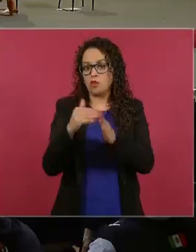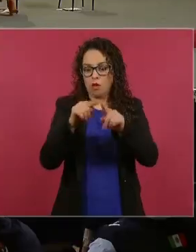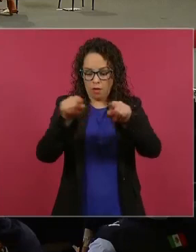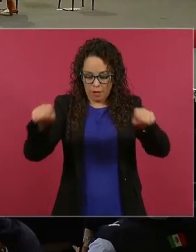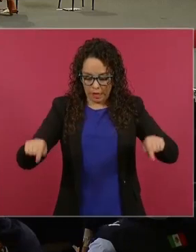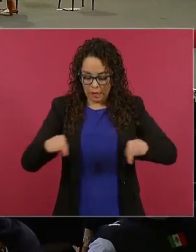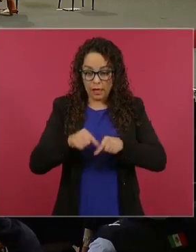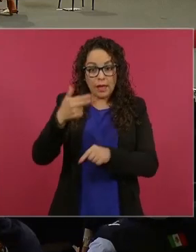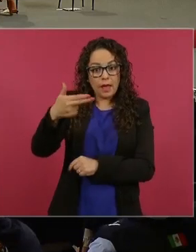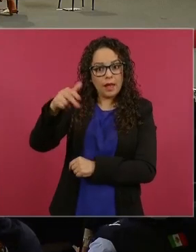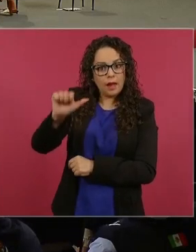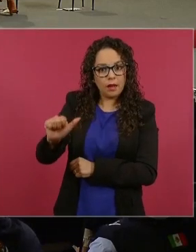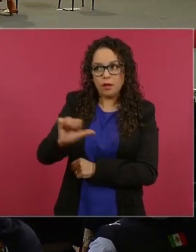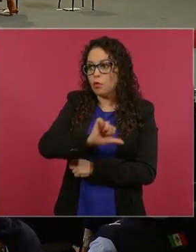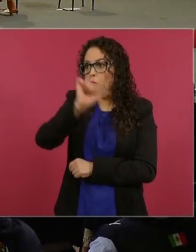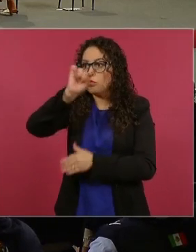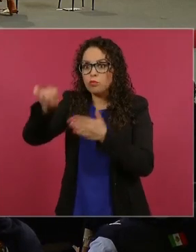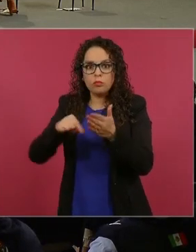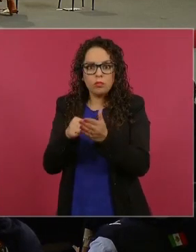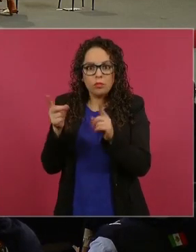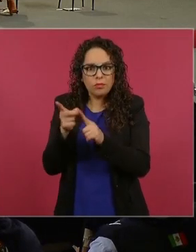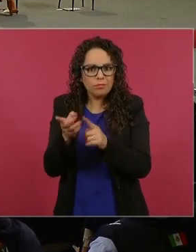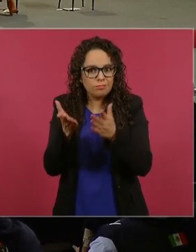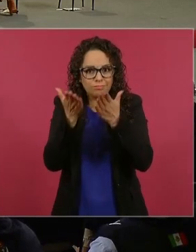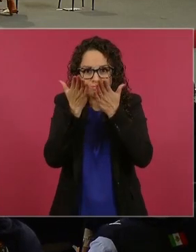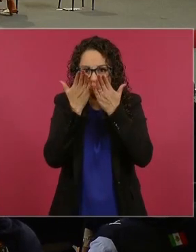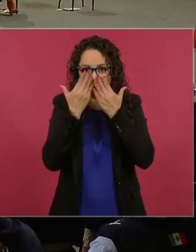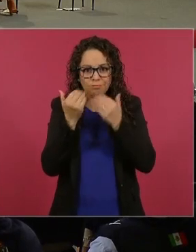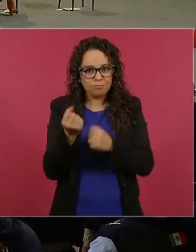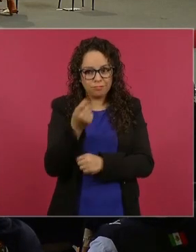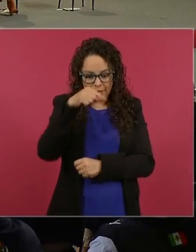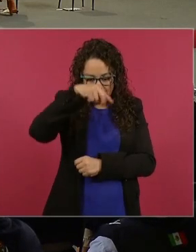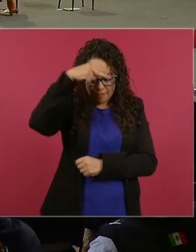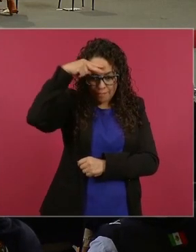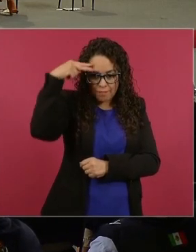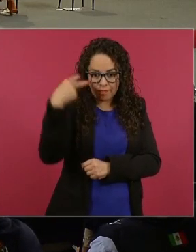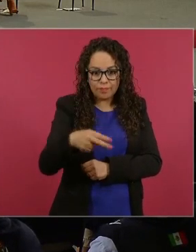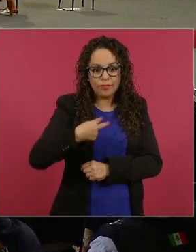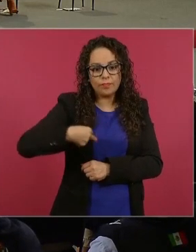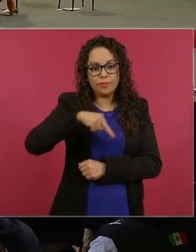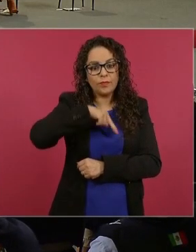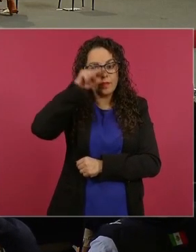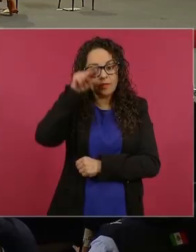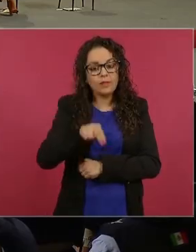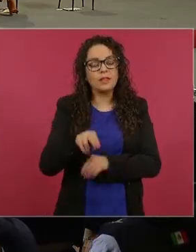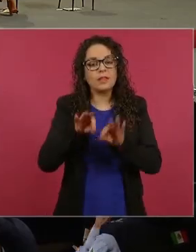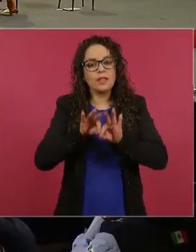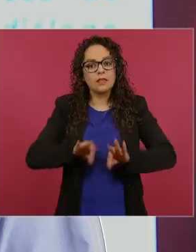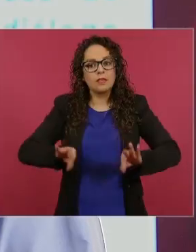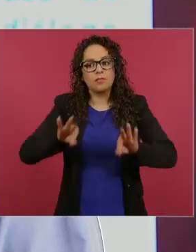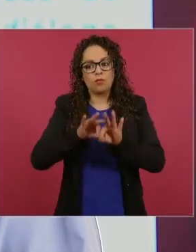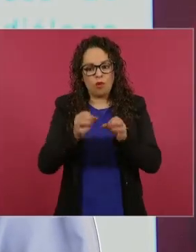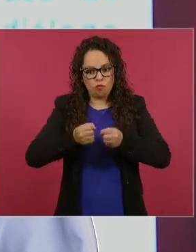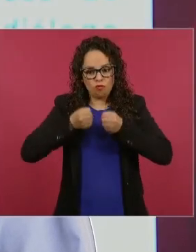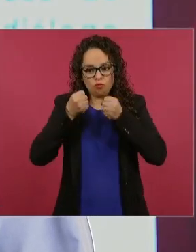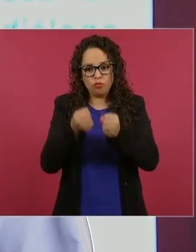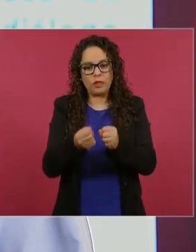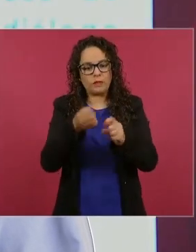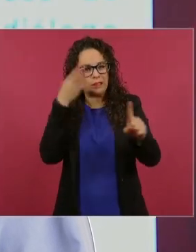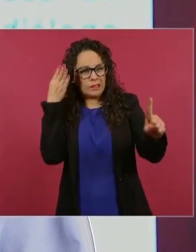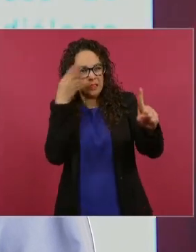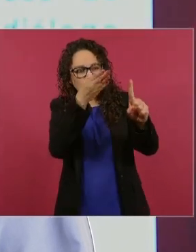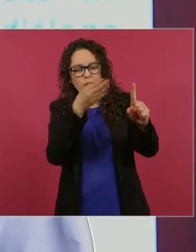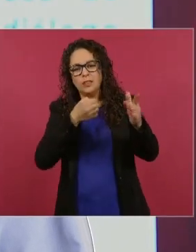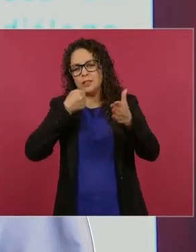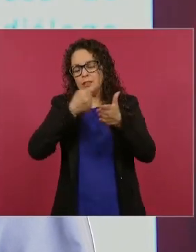Eso no está pasando en ninguna parte del mundo. Nosotros estamos tomando como un gran reto el cumplimiento de las